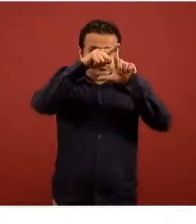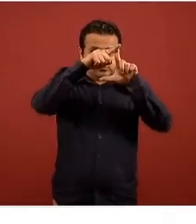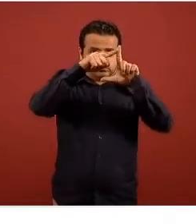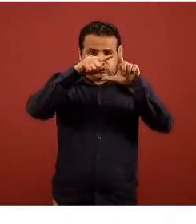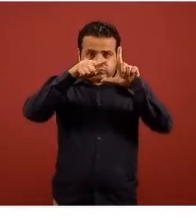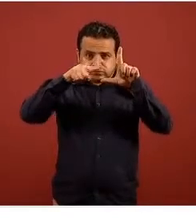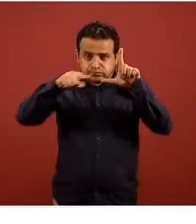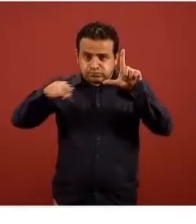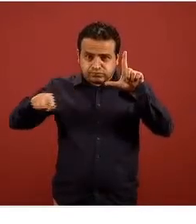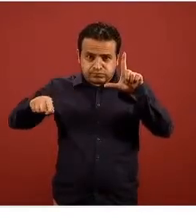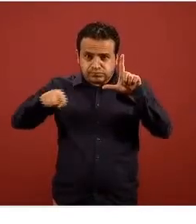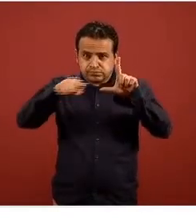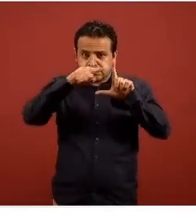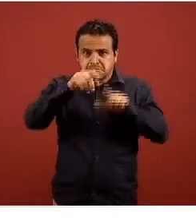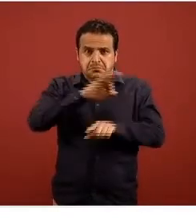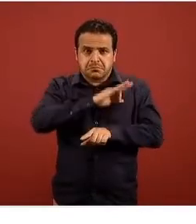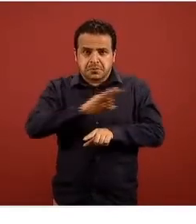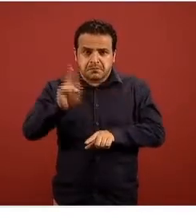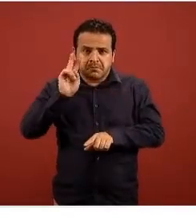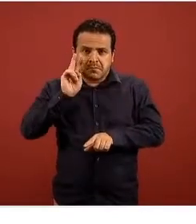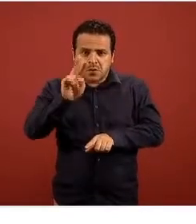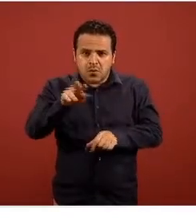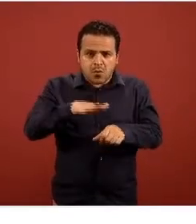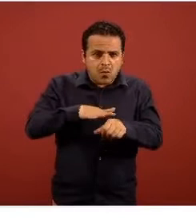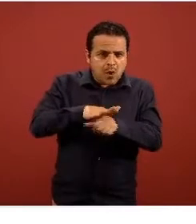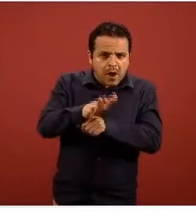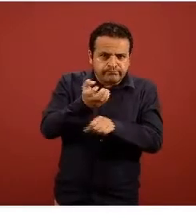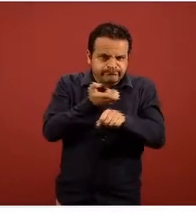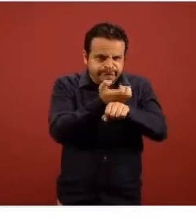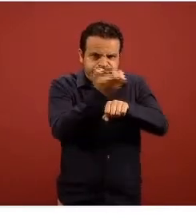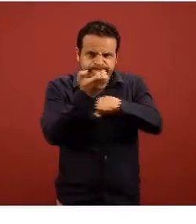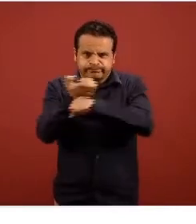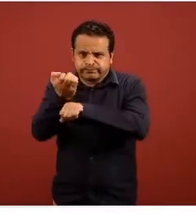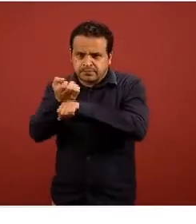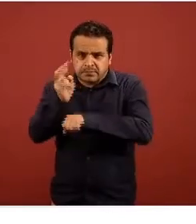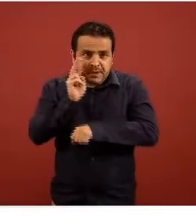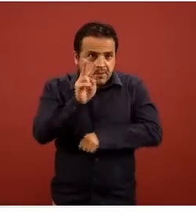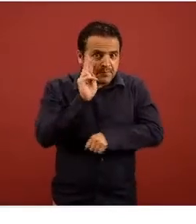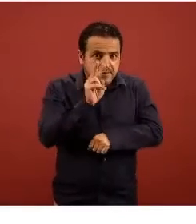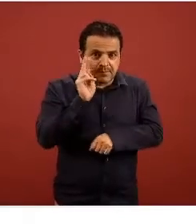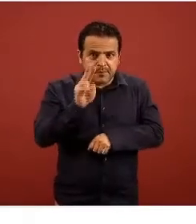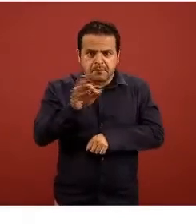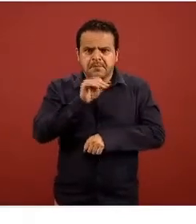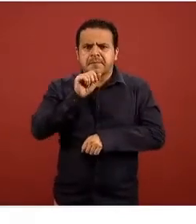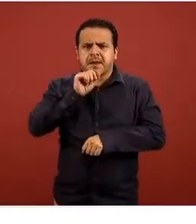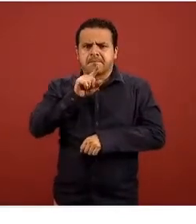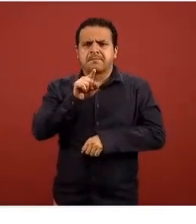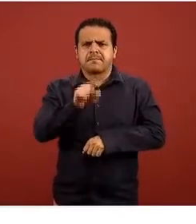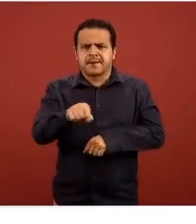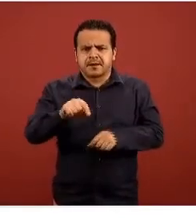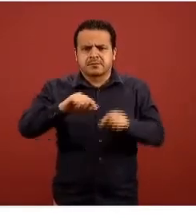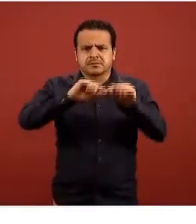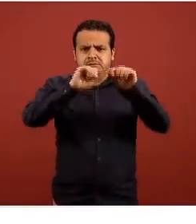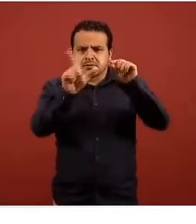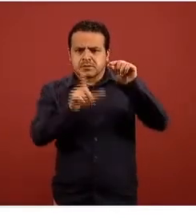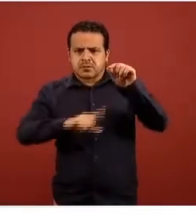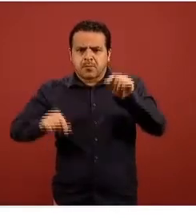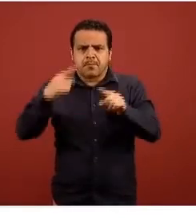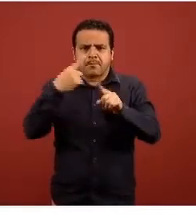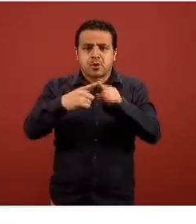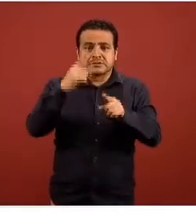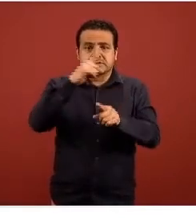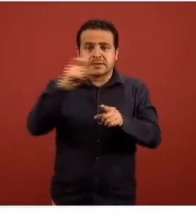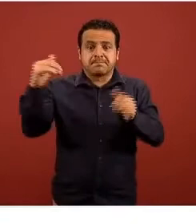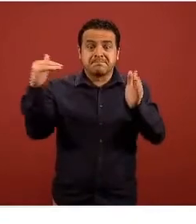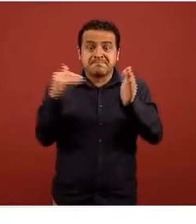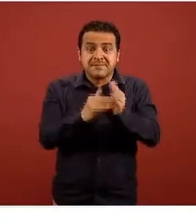ubicar rápidamente a los estados y les damos también la tasa de incidencia nacional por 100 mil habitantes que para el día de hoy